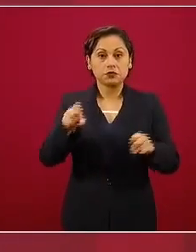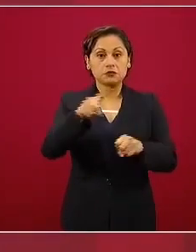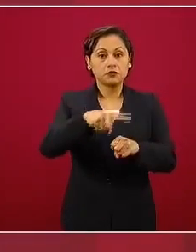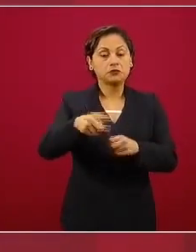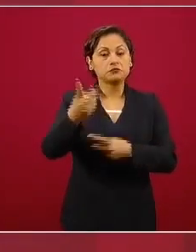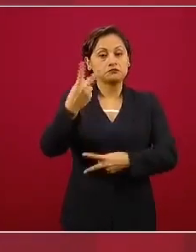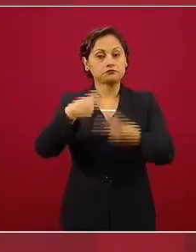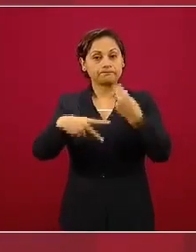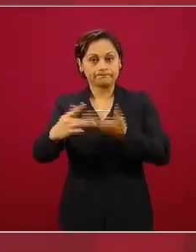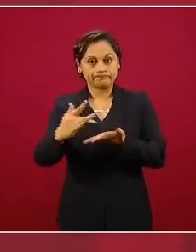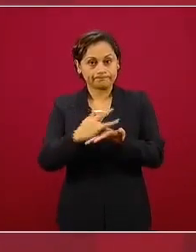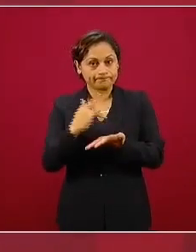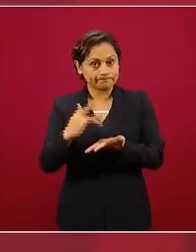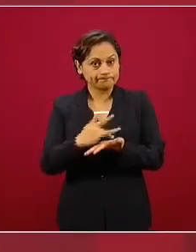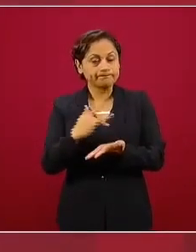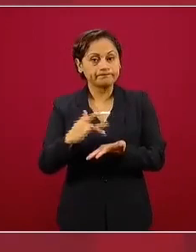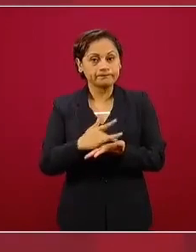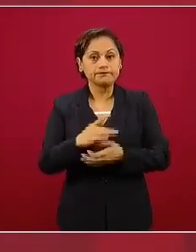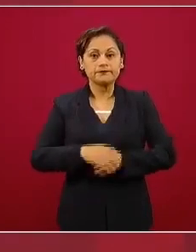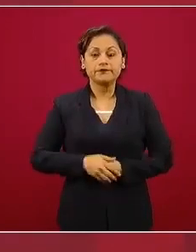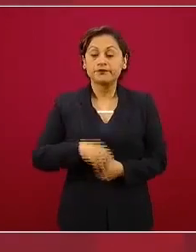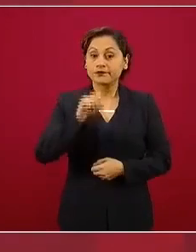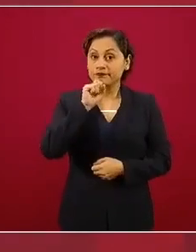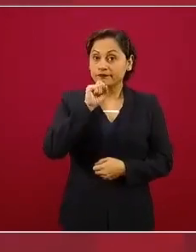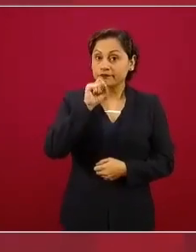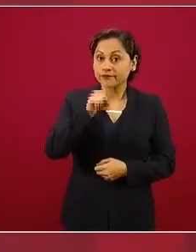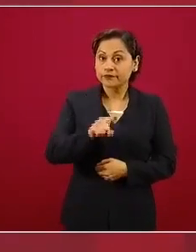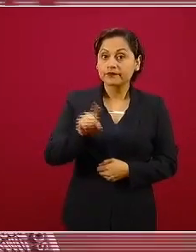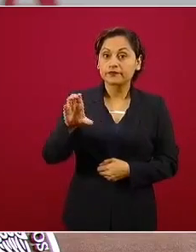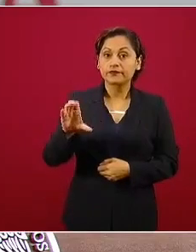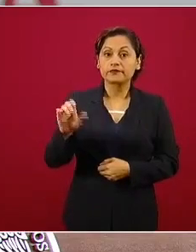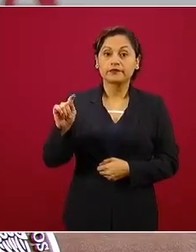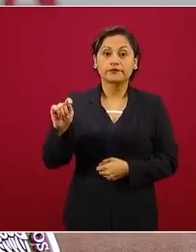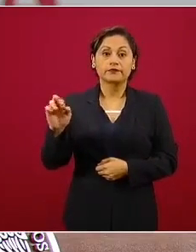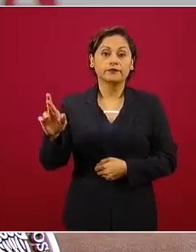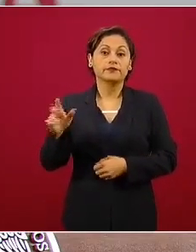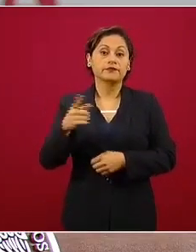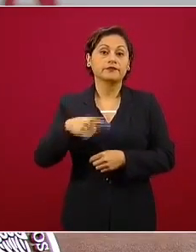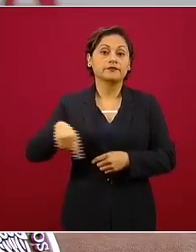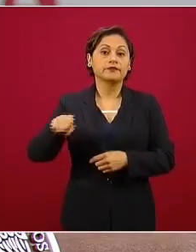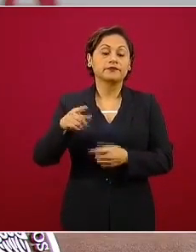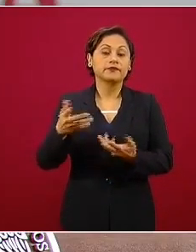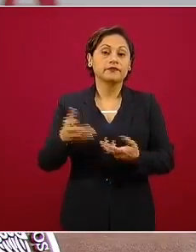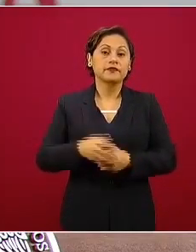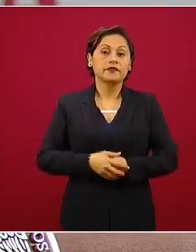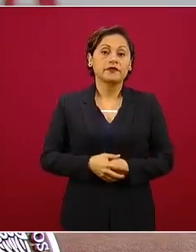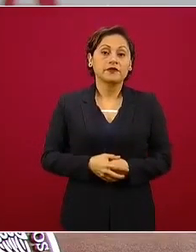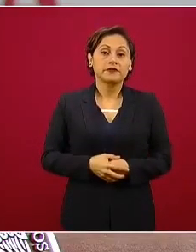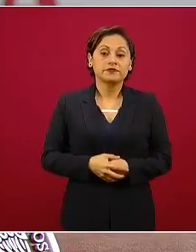representantes de la Cámara de la Radio y la Televisión que